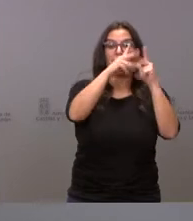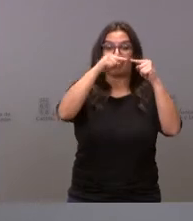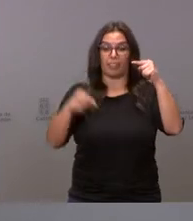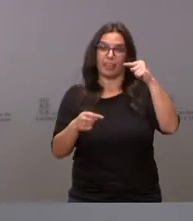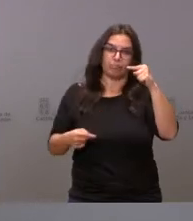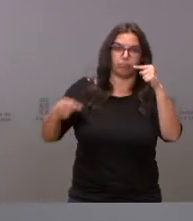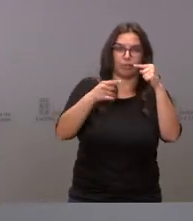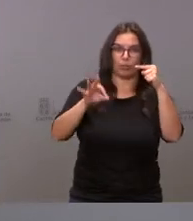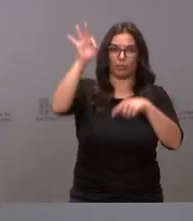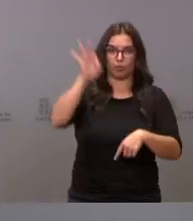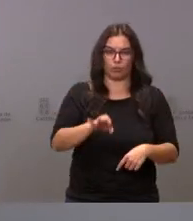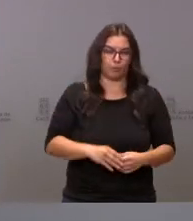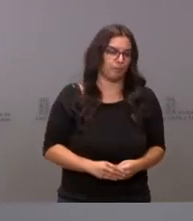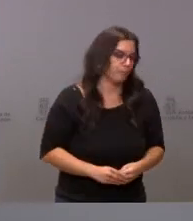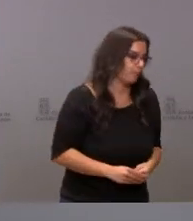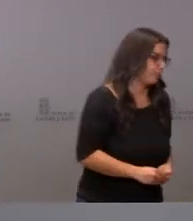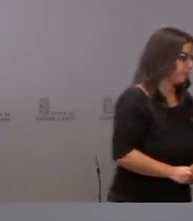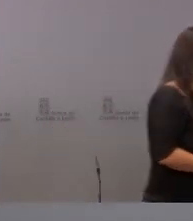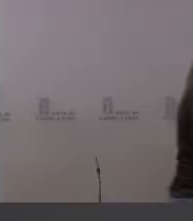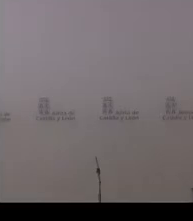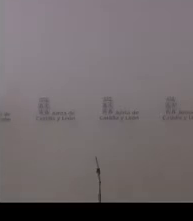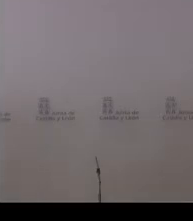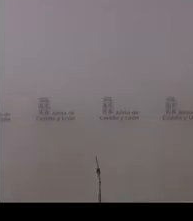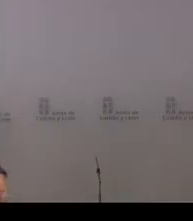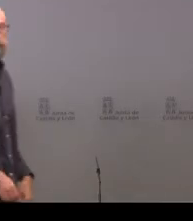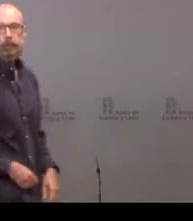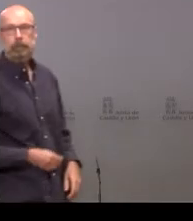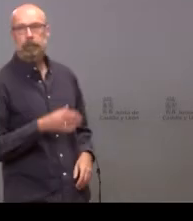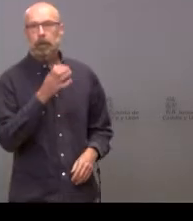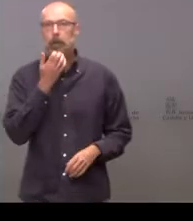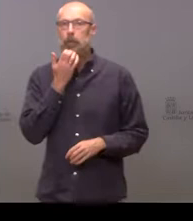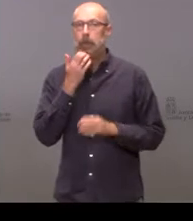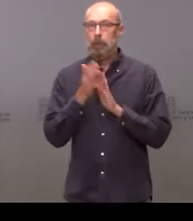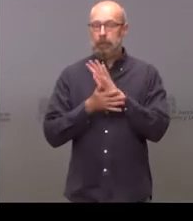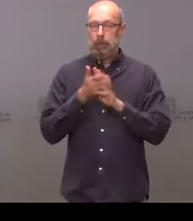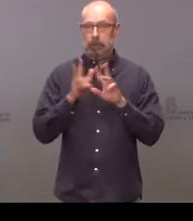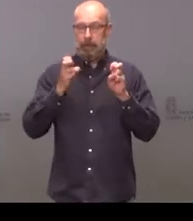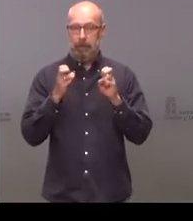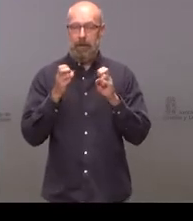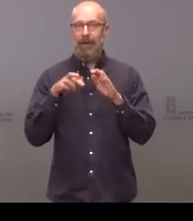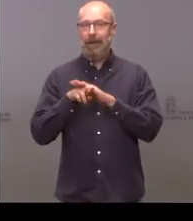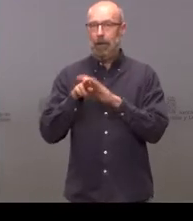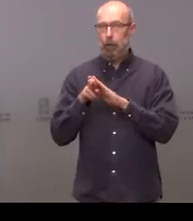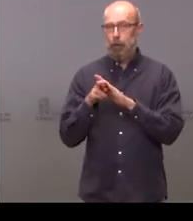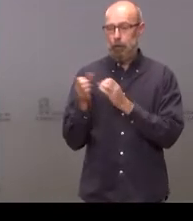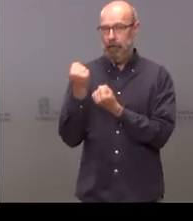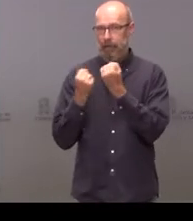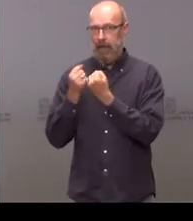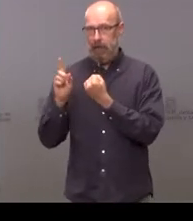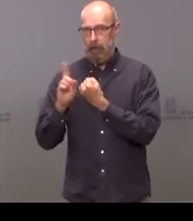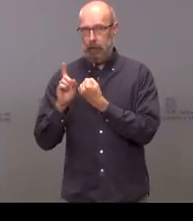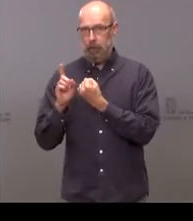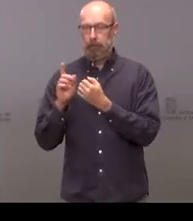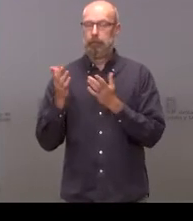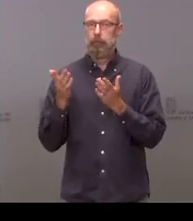en el caso de Castilla y León. Si pasamos al ámbito de los recursos no financieros, sin contar, por tanto, los relativos al ámbito